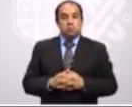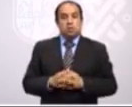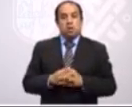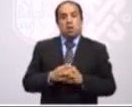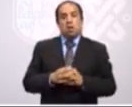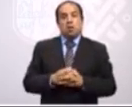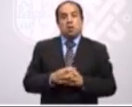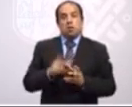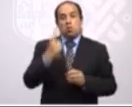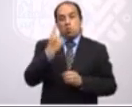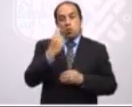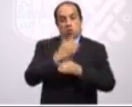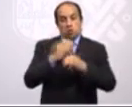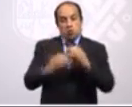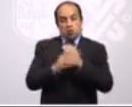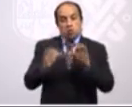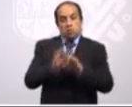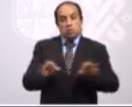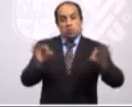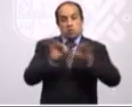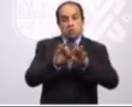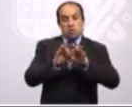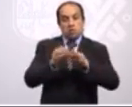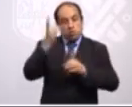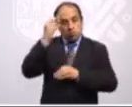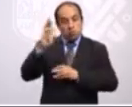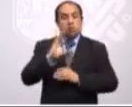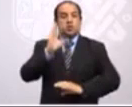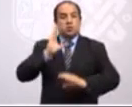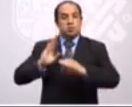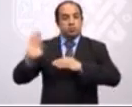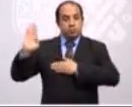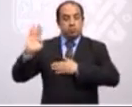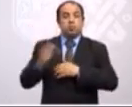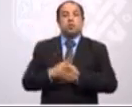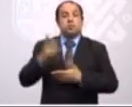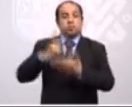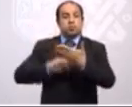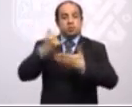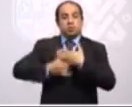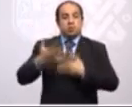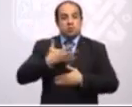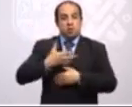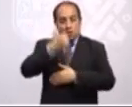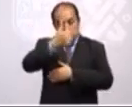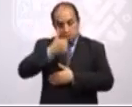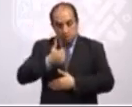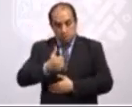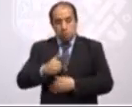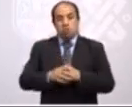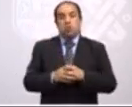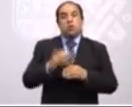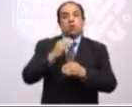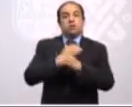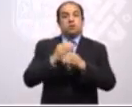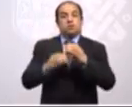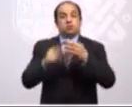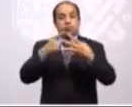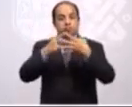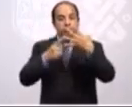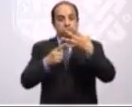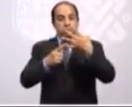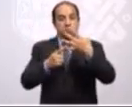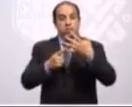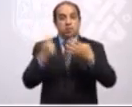importante, doctora, es el compromiso del proyecto establecido en cada uno de sus planteamientos, de que el proyecto